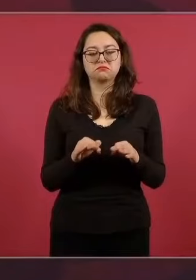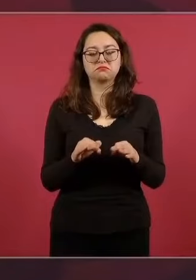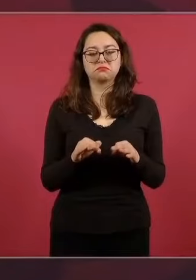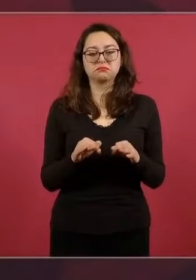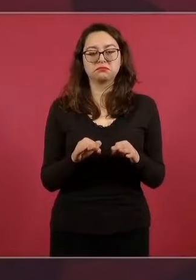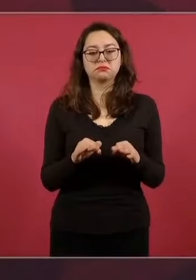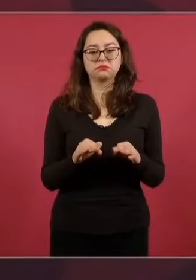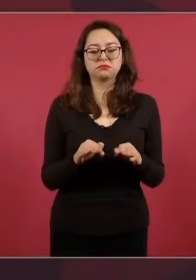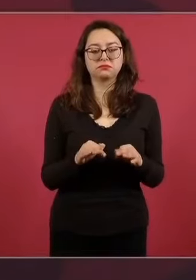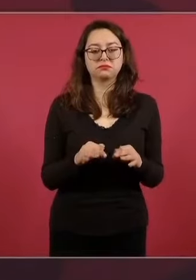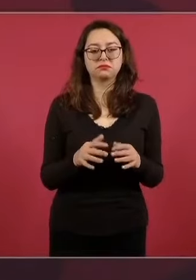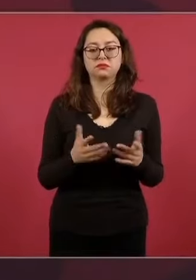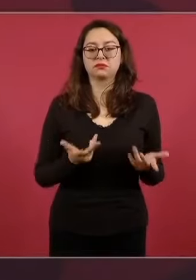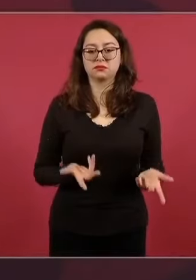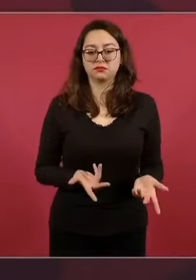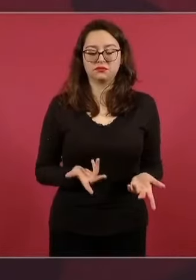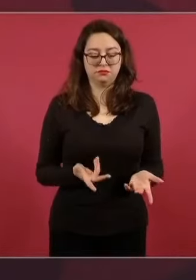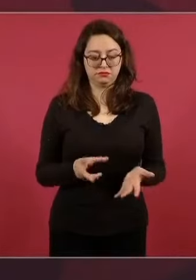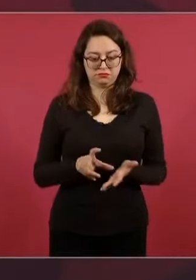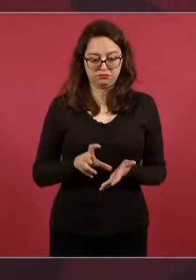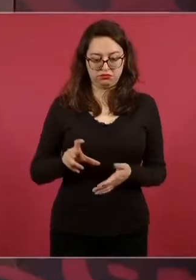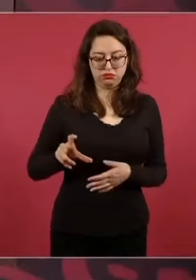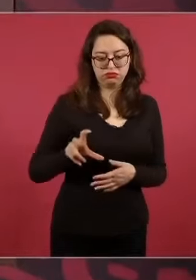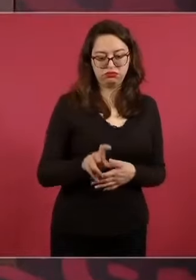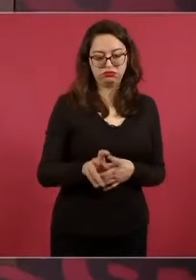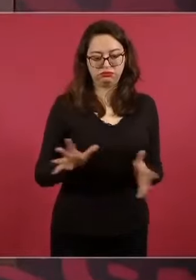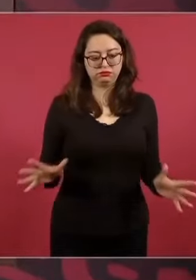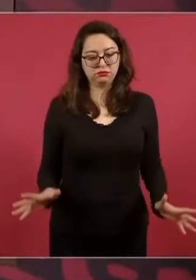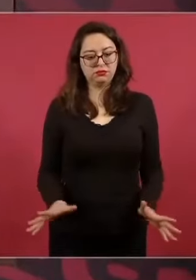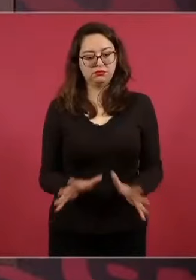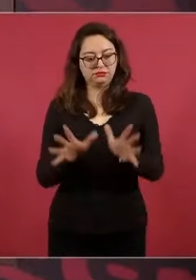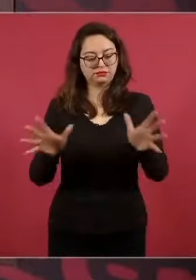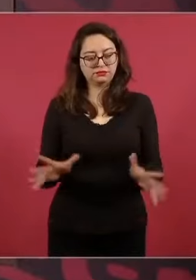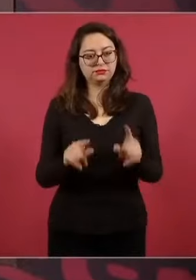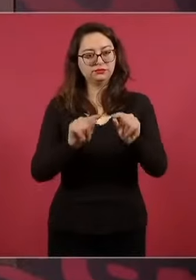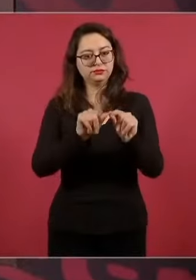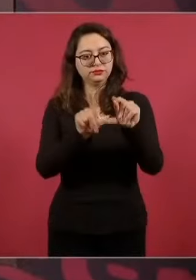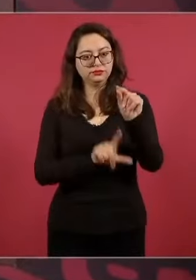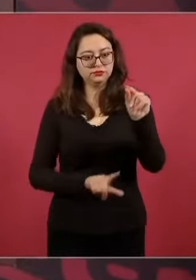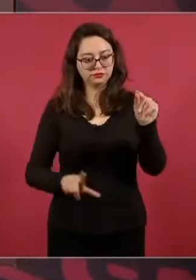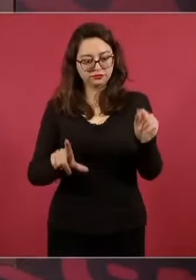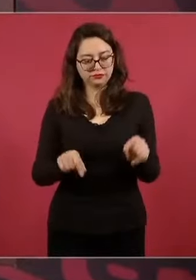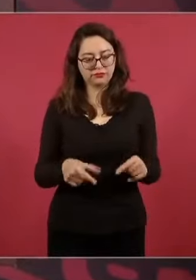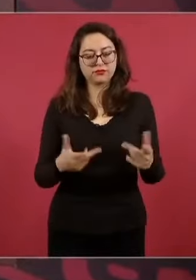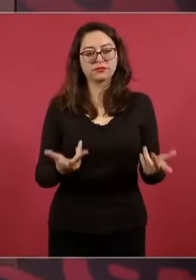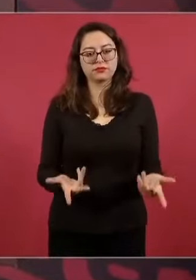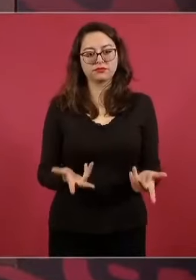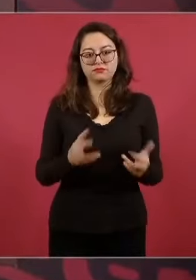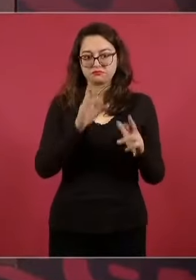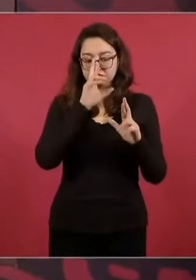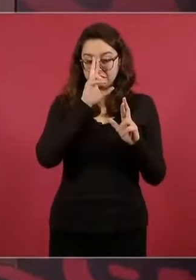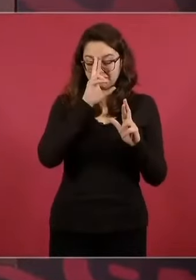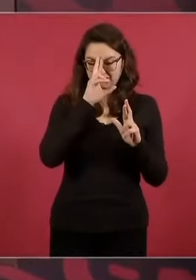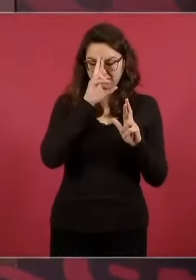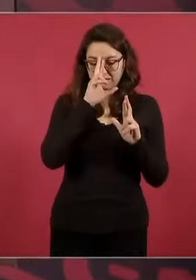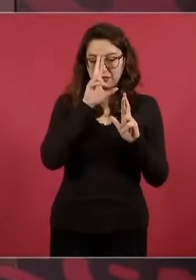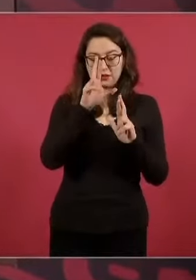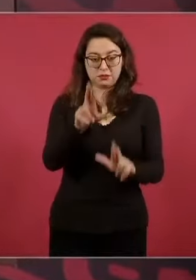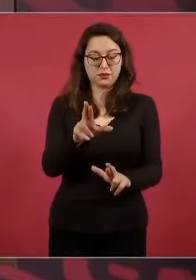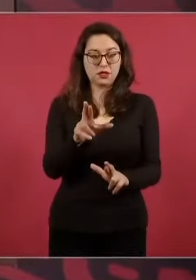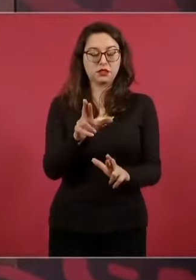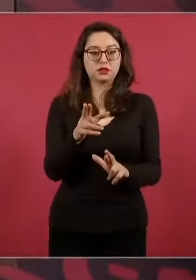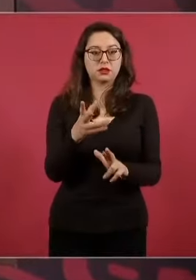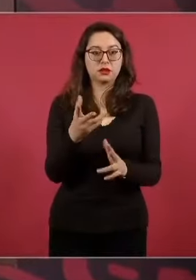Que invierte en beneficio de México, es respetuoso de